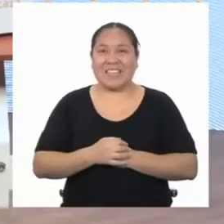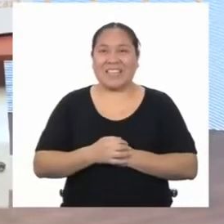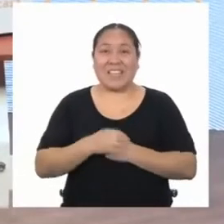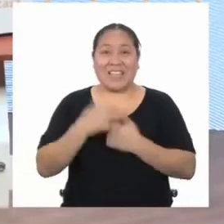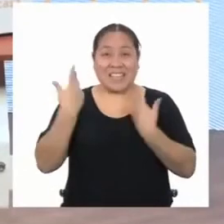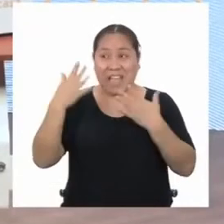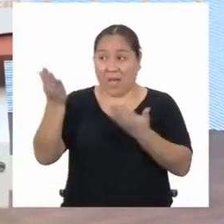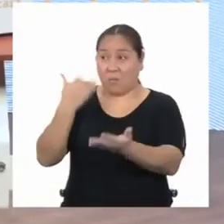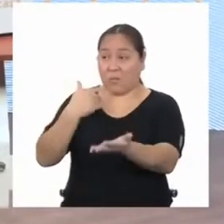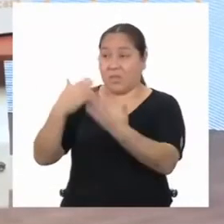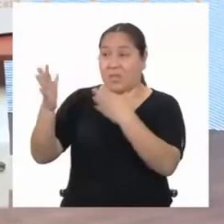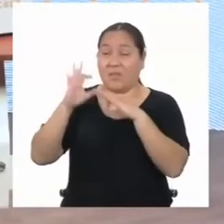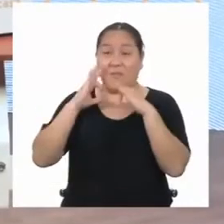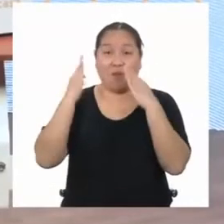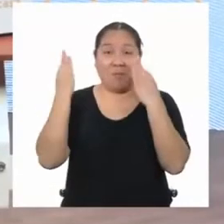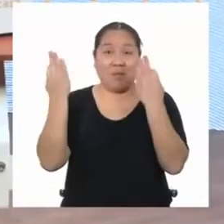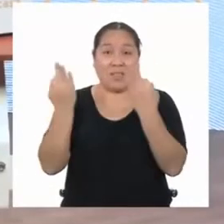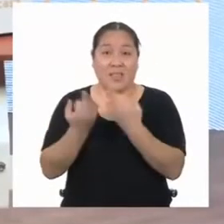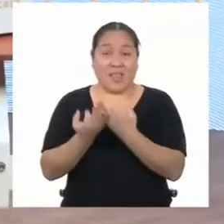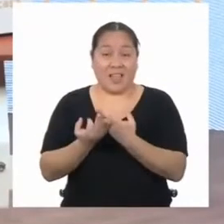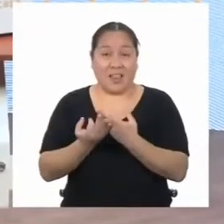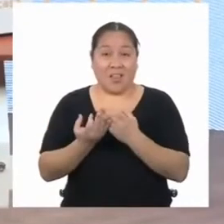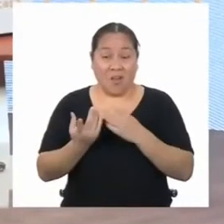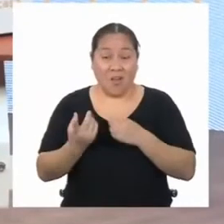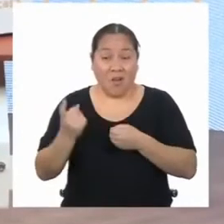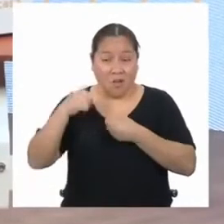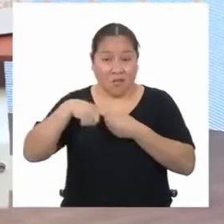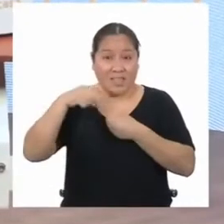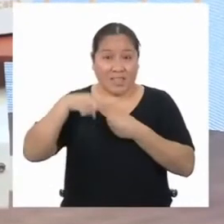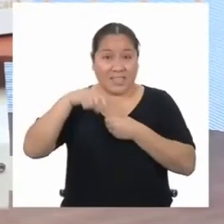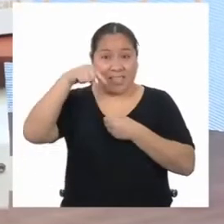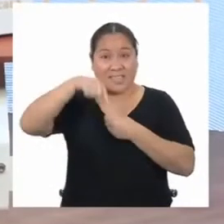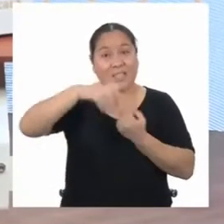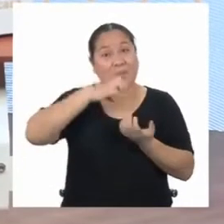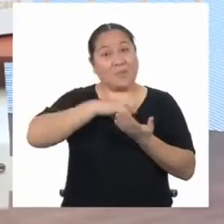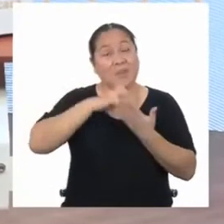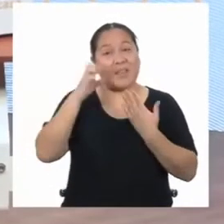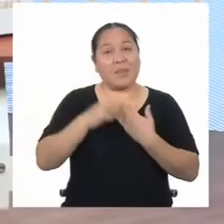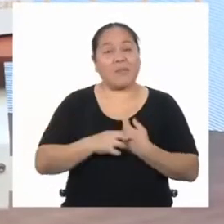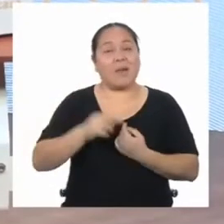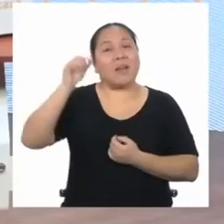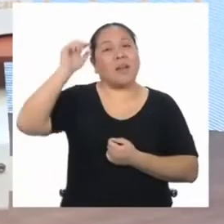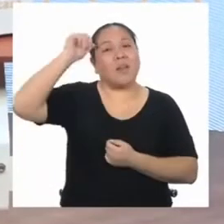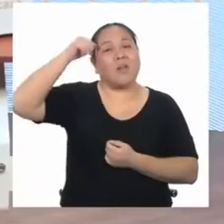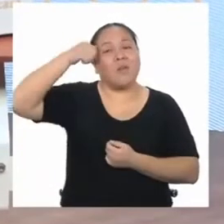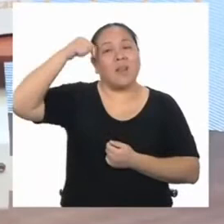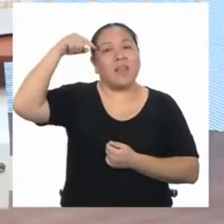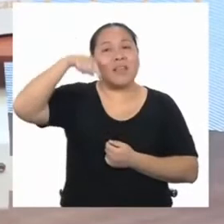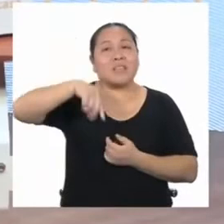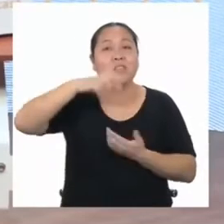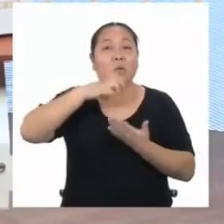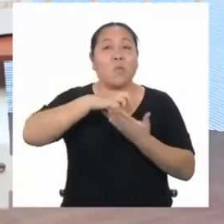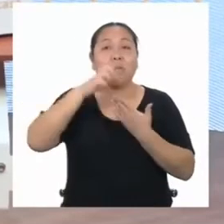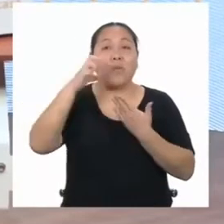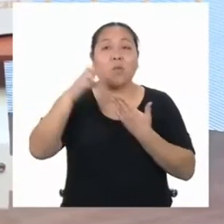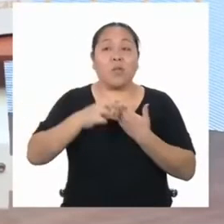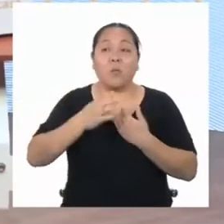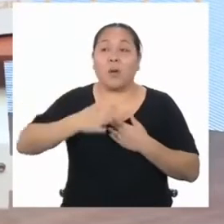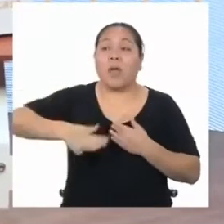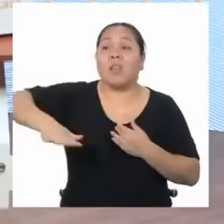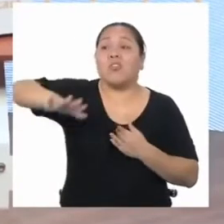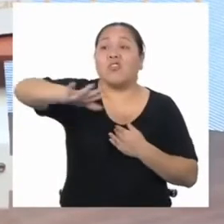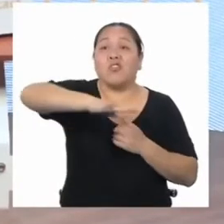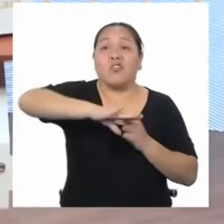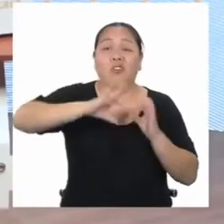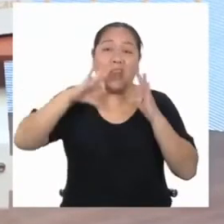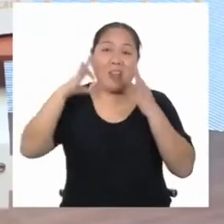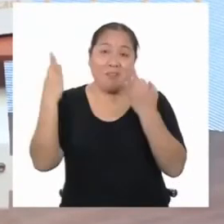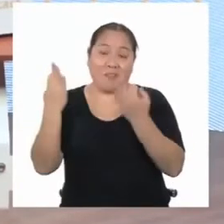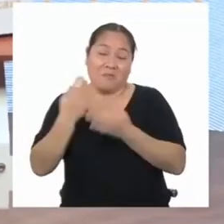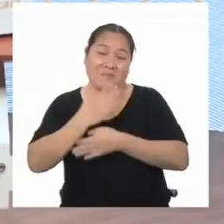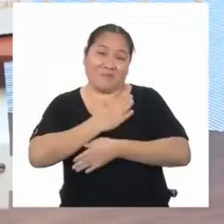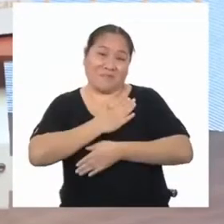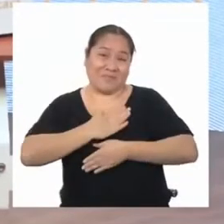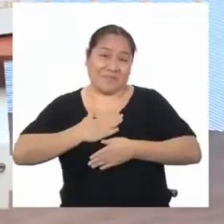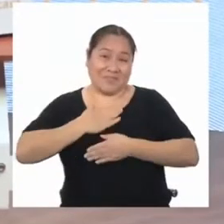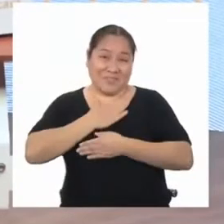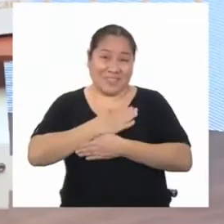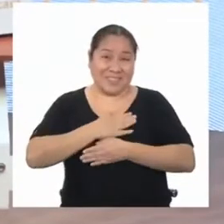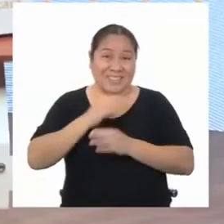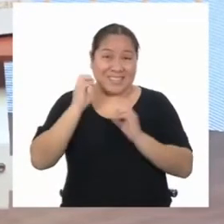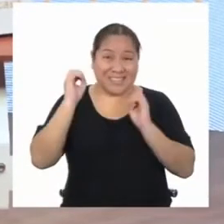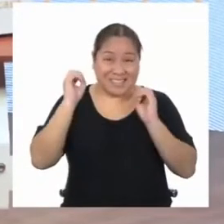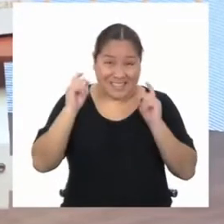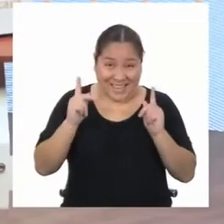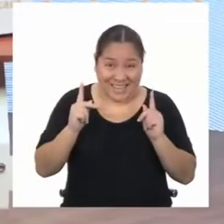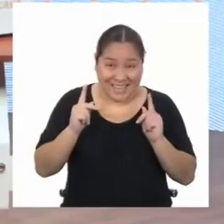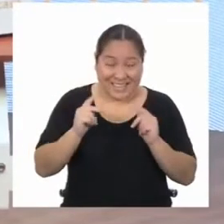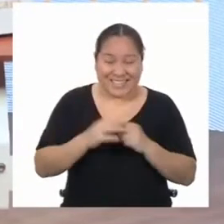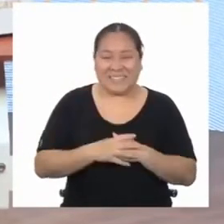invitaron a sus familiares a unirse a nuestra actividad de hoy? Recuerden que este es un programa que toda la familia puede disfrutar. ¿Sí?